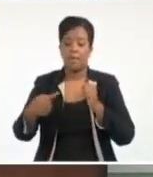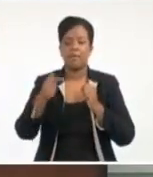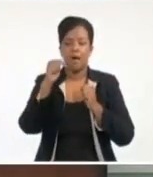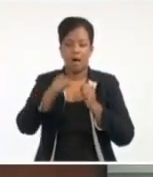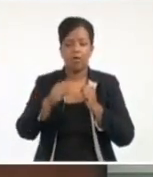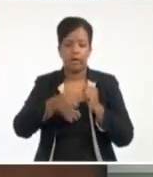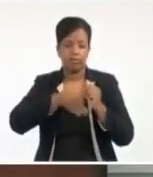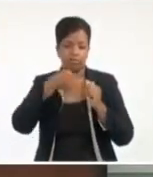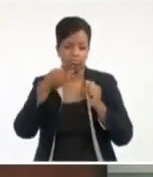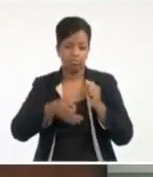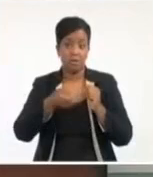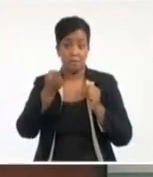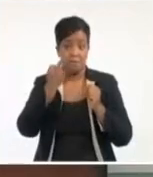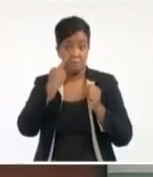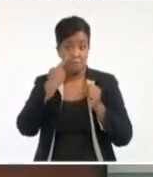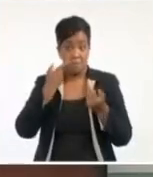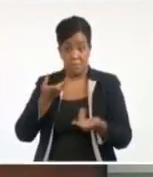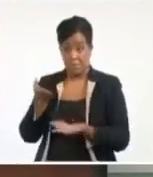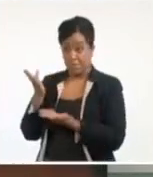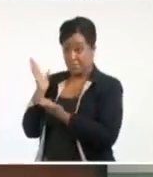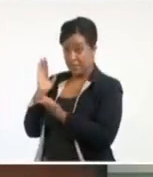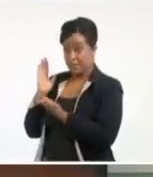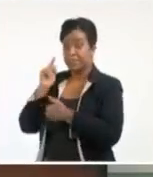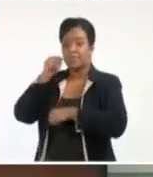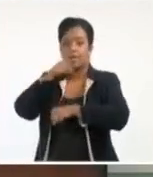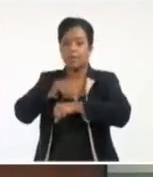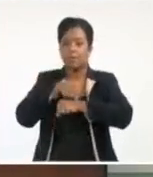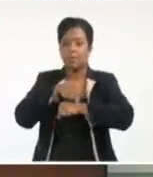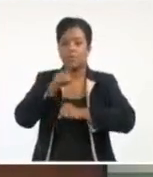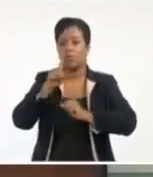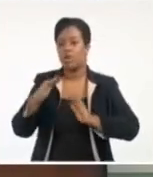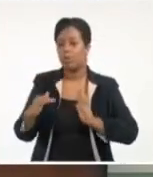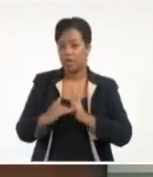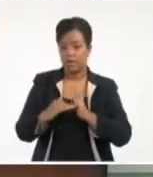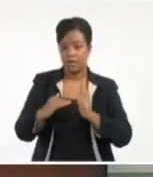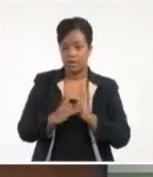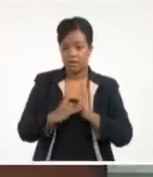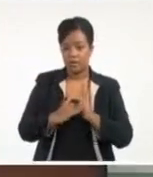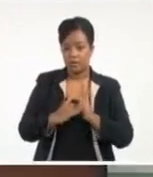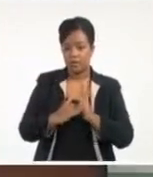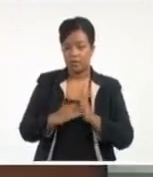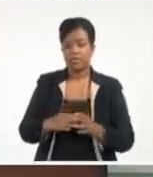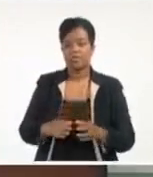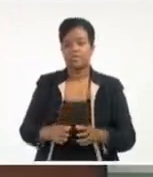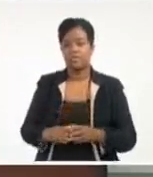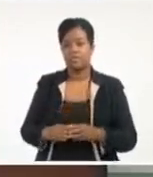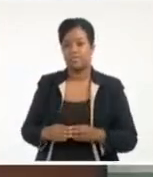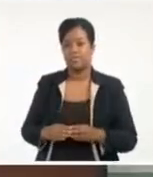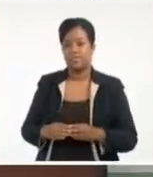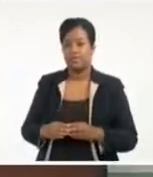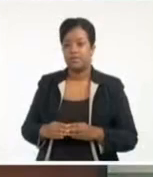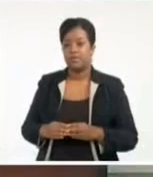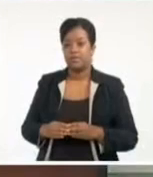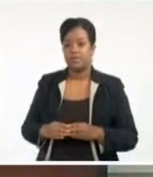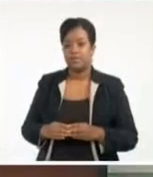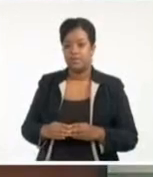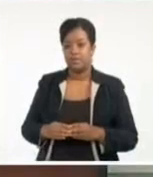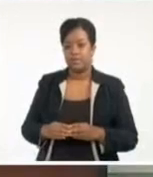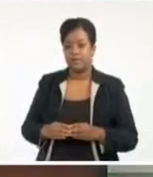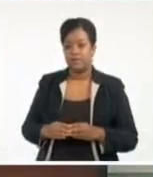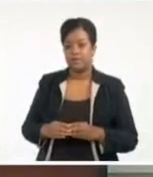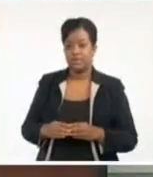Miren, en este momento, a la una de la tarde, su posición 17.2 grados norte, 72